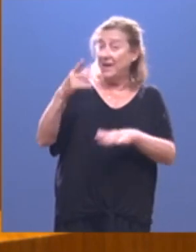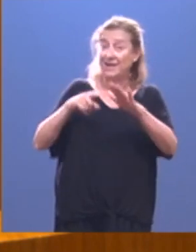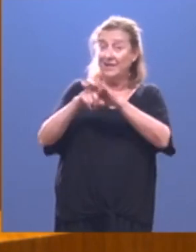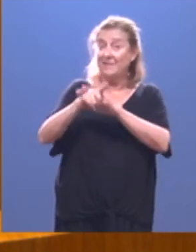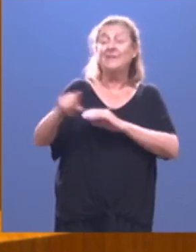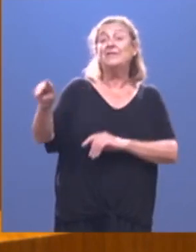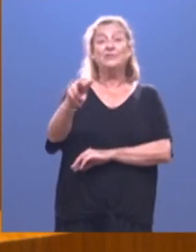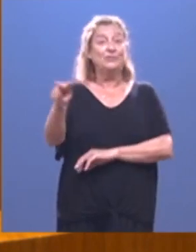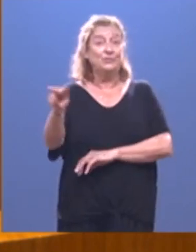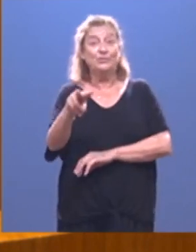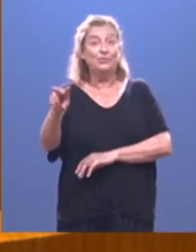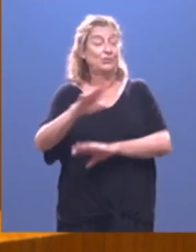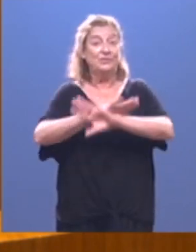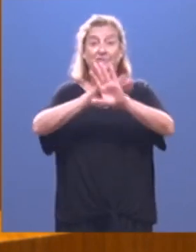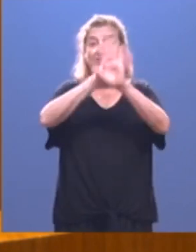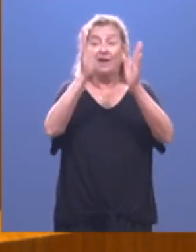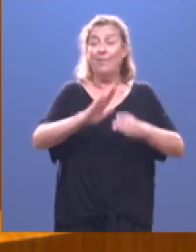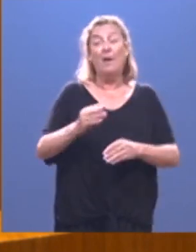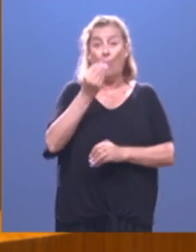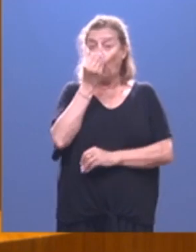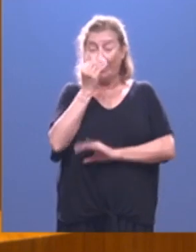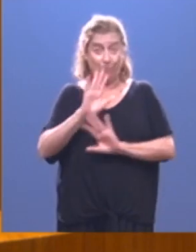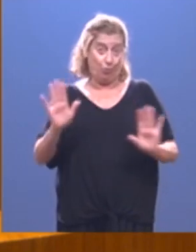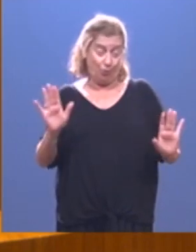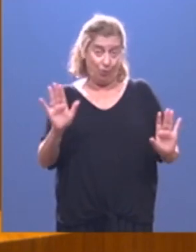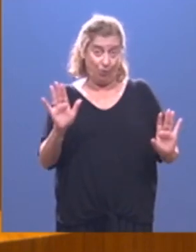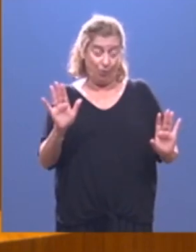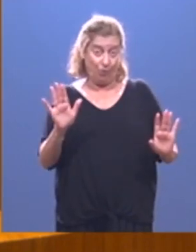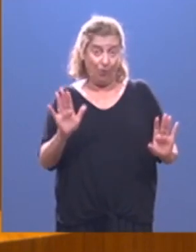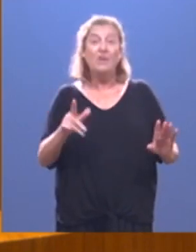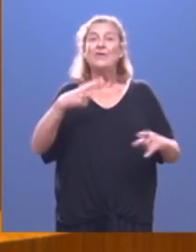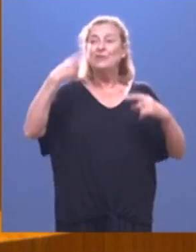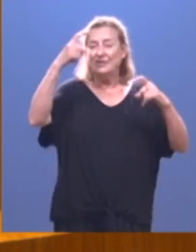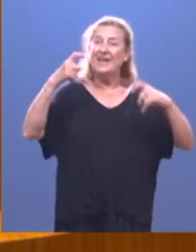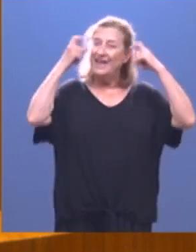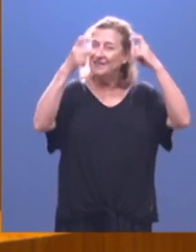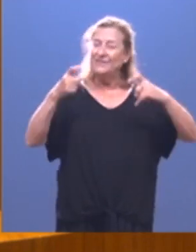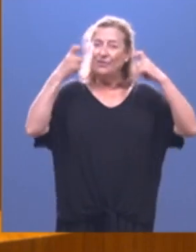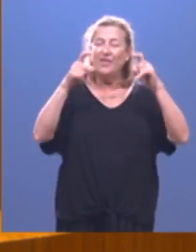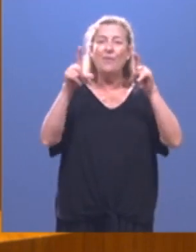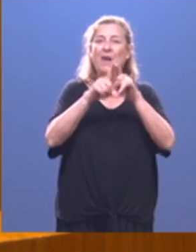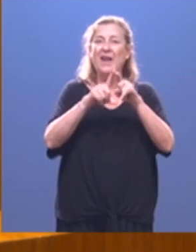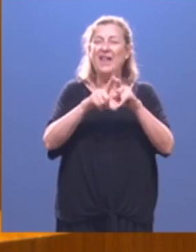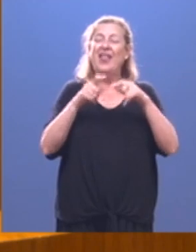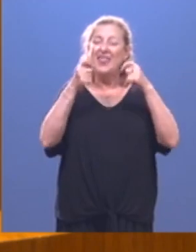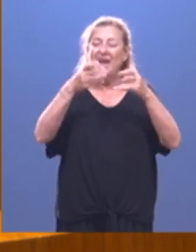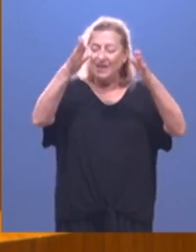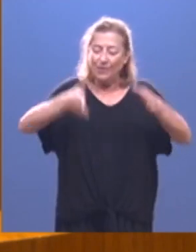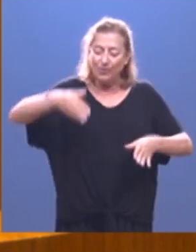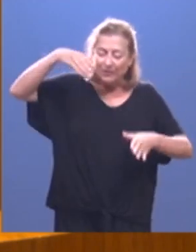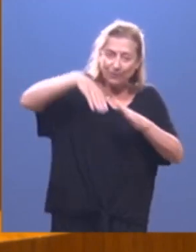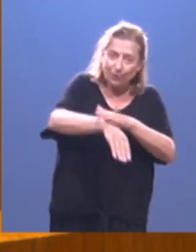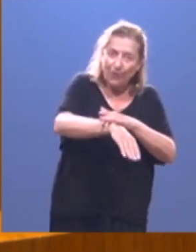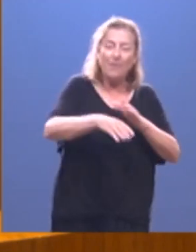a ustedes se les acaba el cuento. Se esfuerzan en ser sepultureros de la